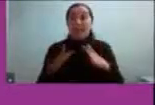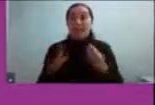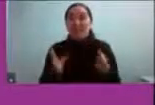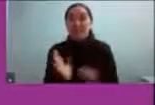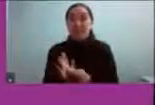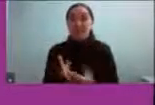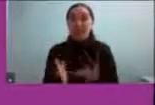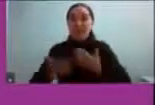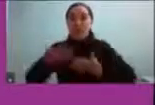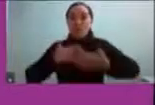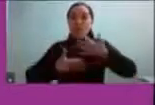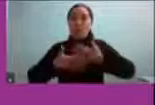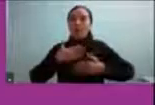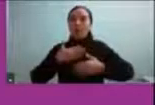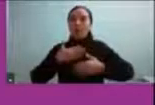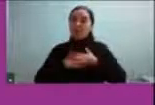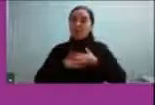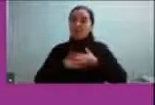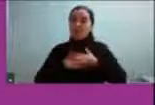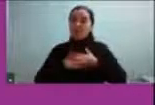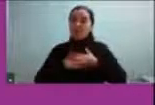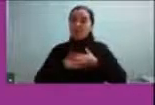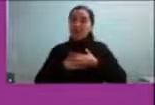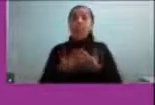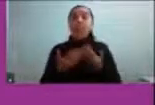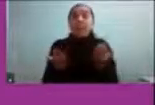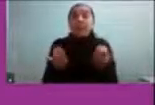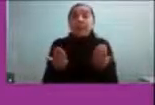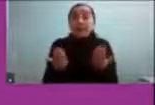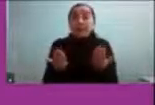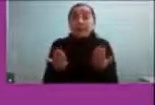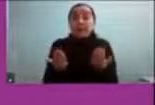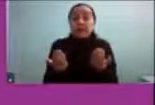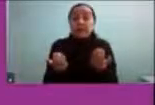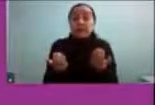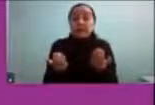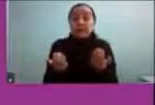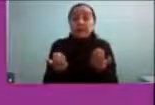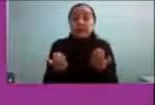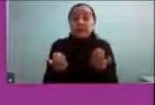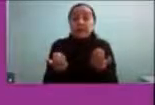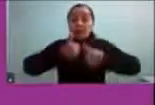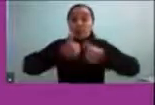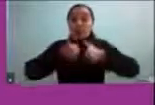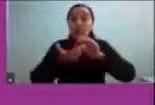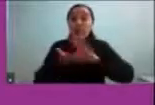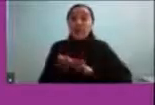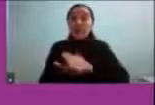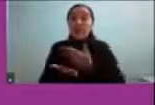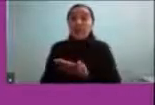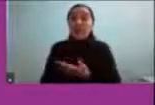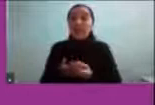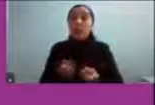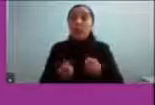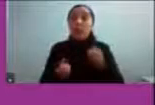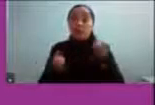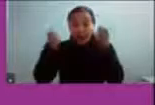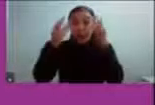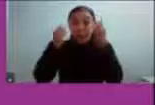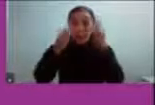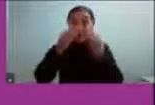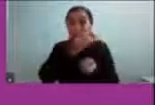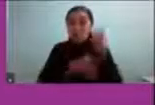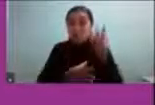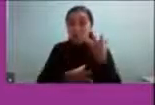y en ese sentido necesitamos que los profesionales de la salud se actualicen y se capaciten